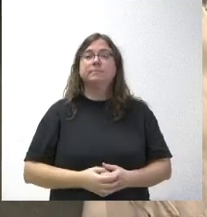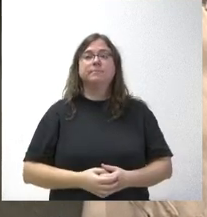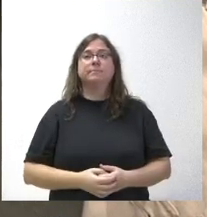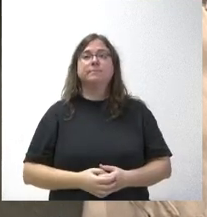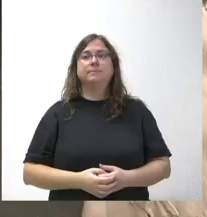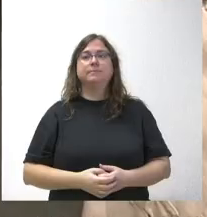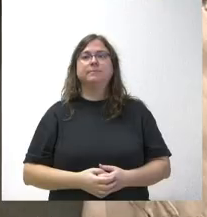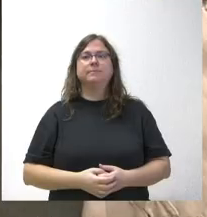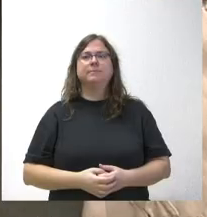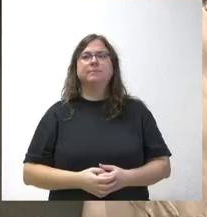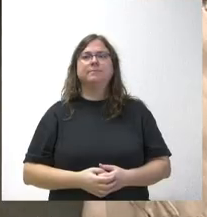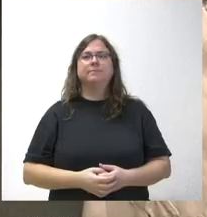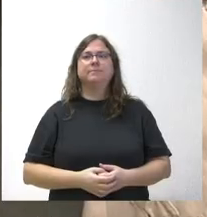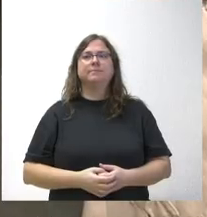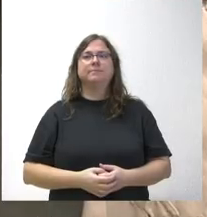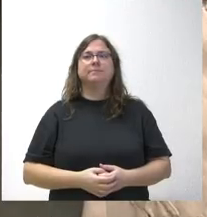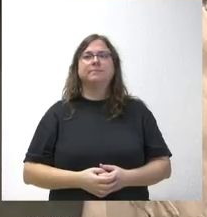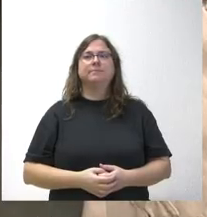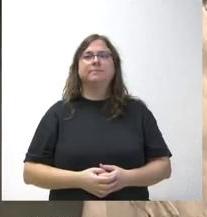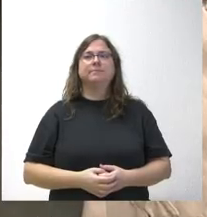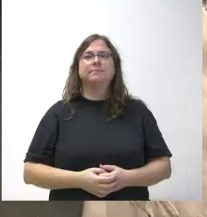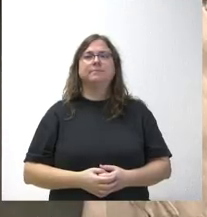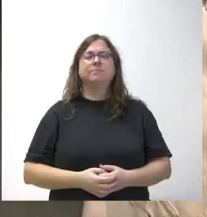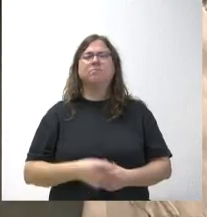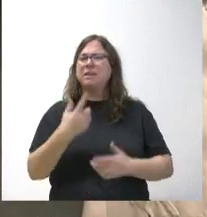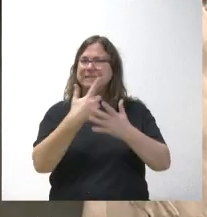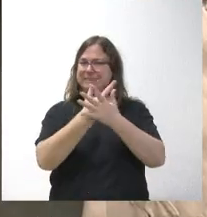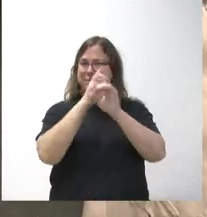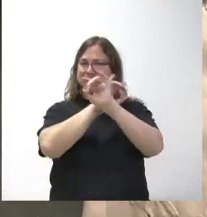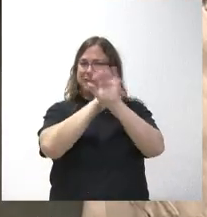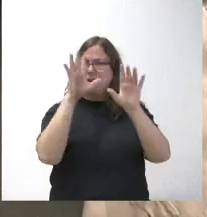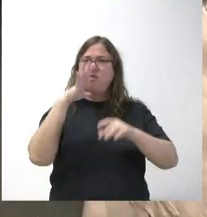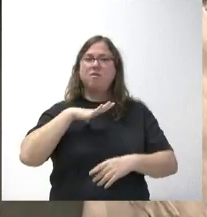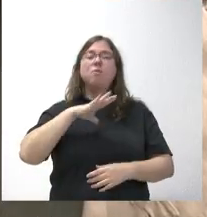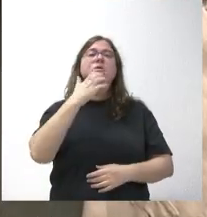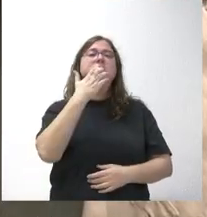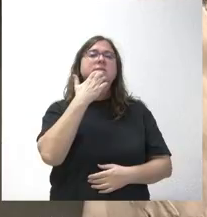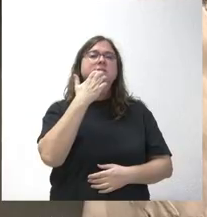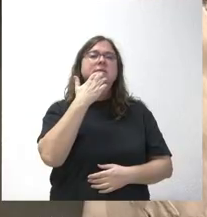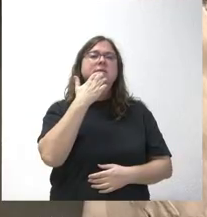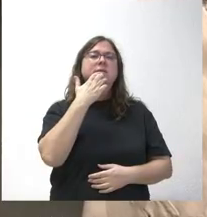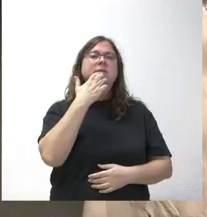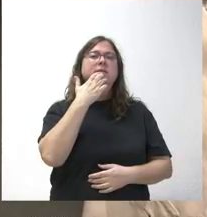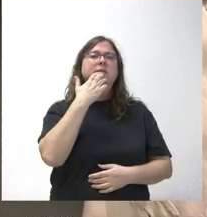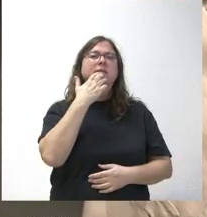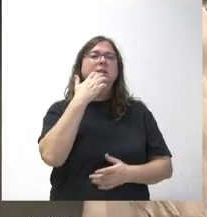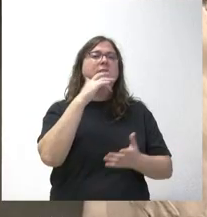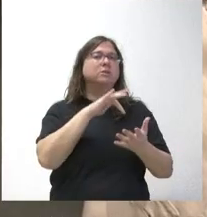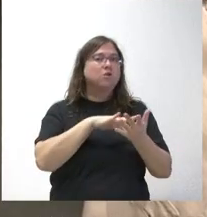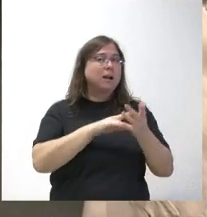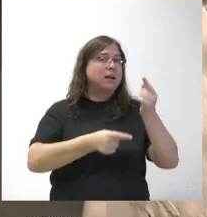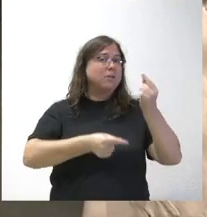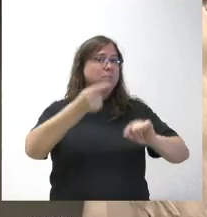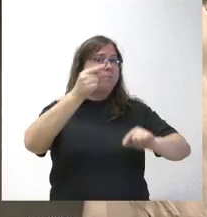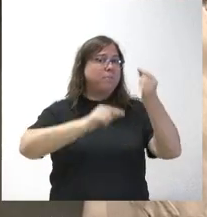sí, una aclaración de si se han llevado a presupuestos